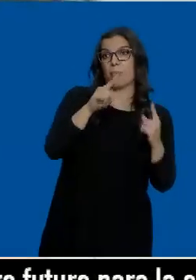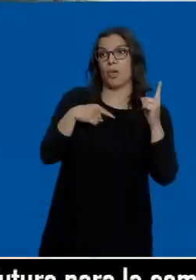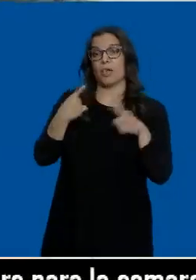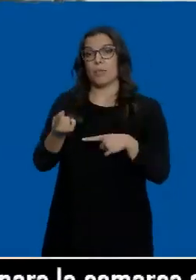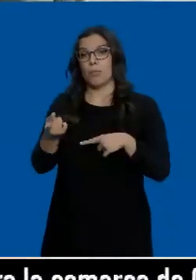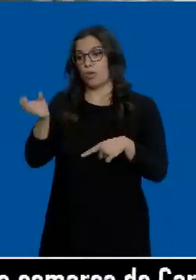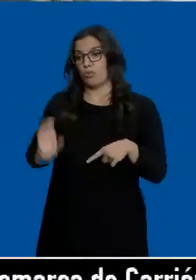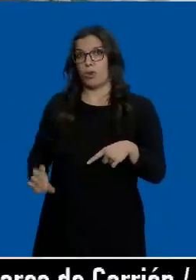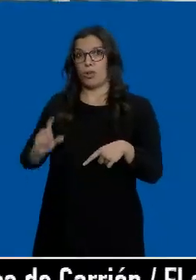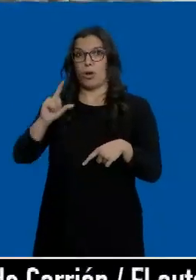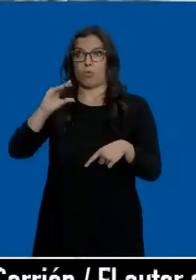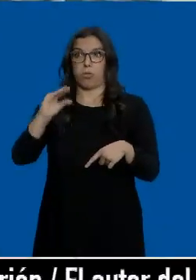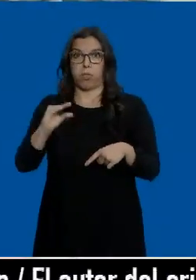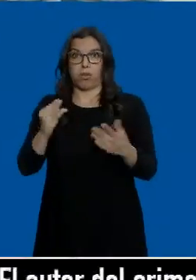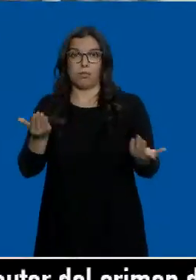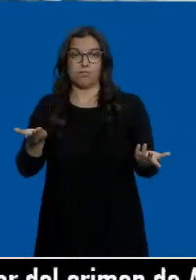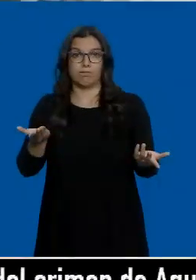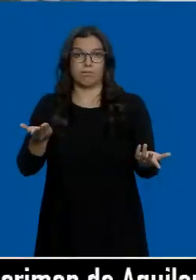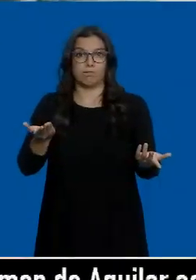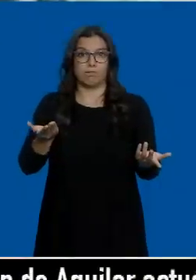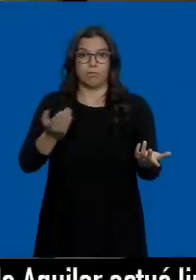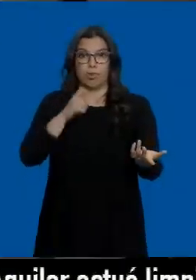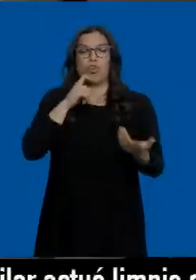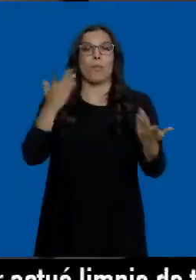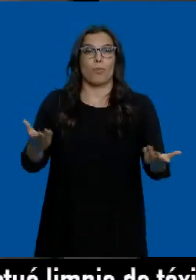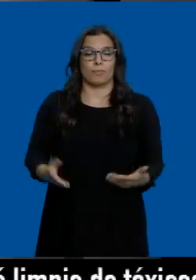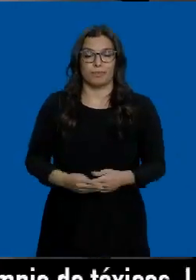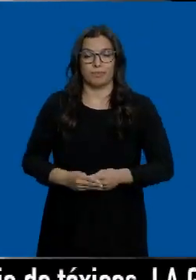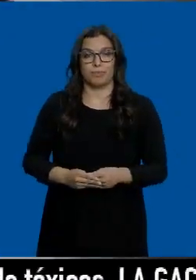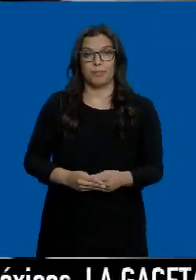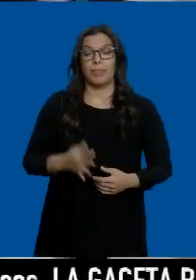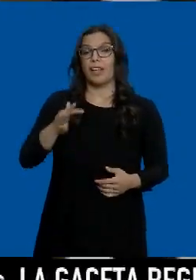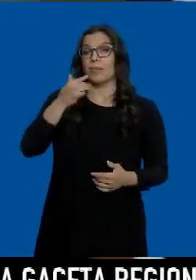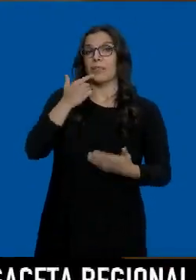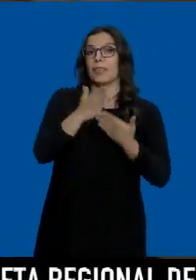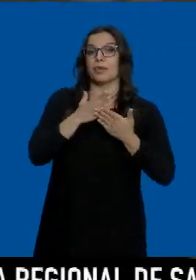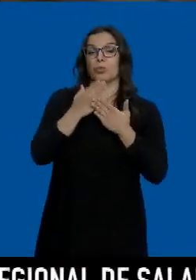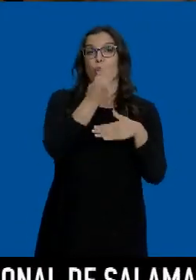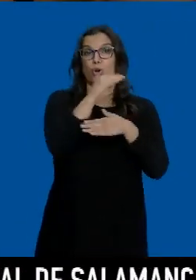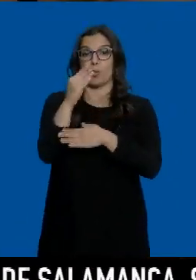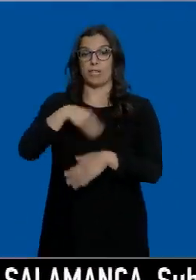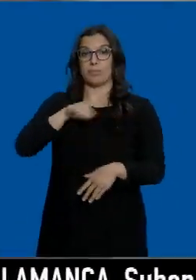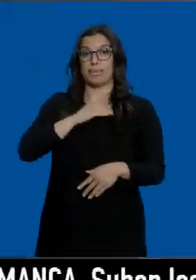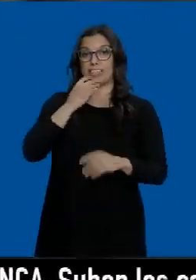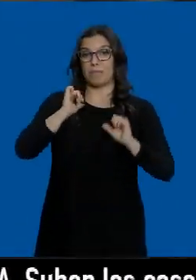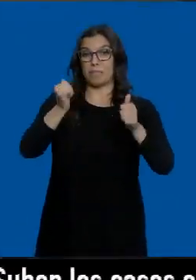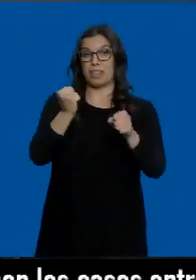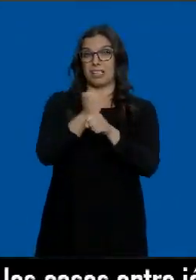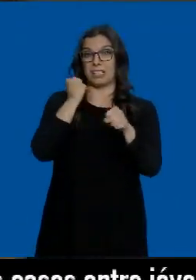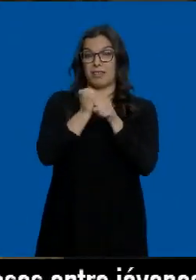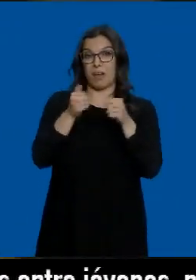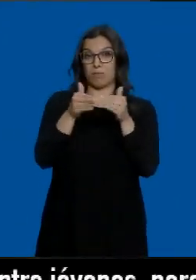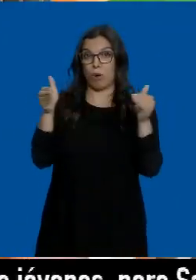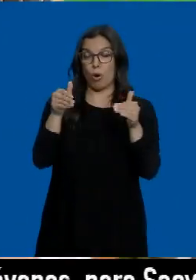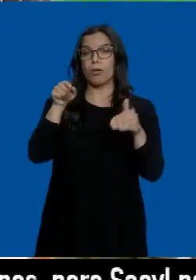tenemos el sueldo muy también incluso bajo, a ver quién se come eso. Además, según este estudio, los jóvenes españoles que se incorporan al mercado